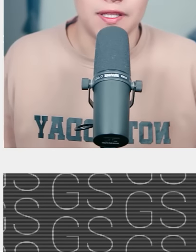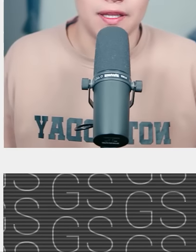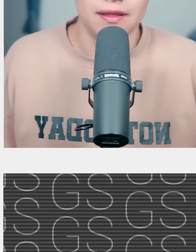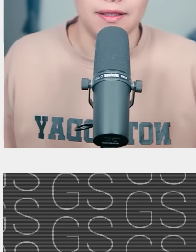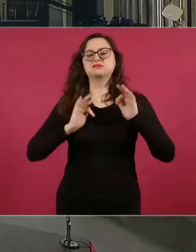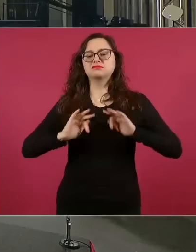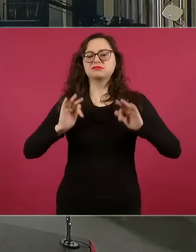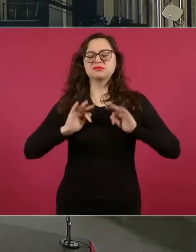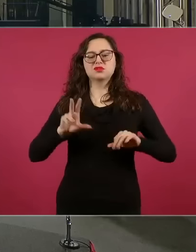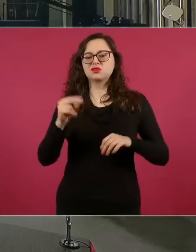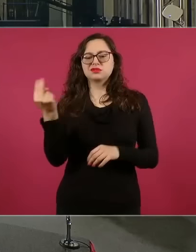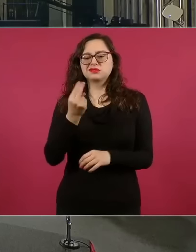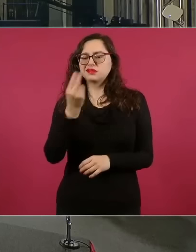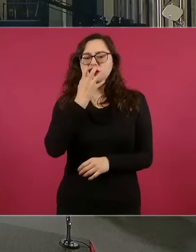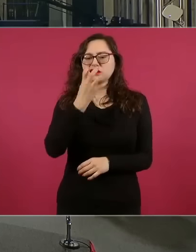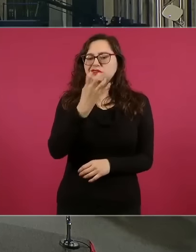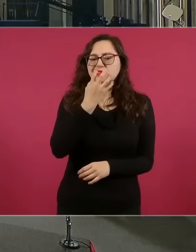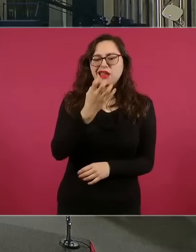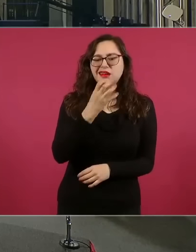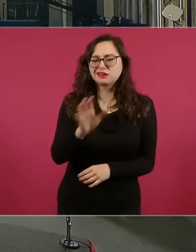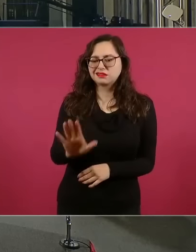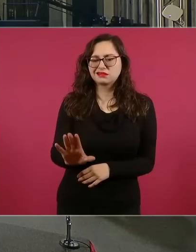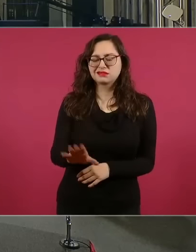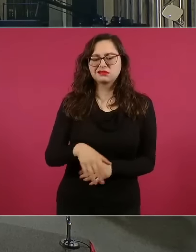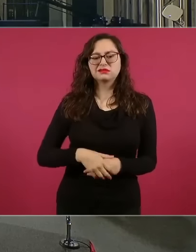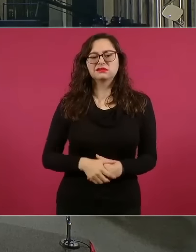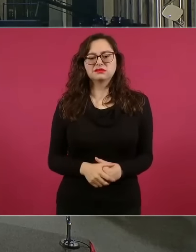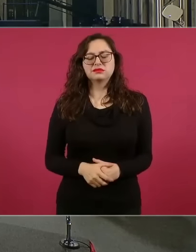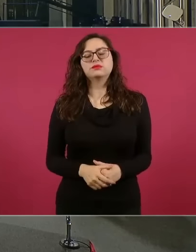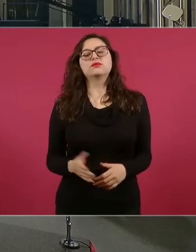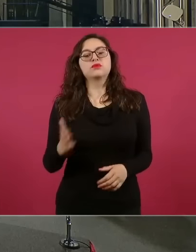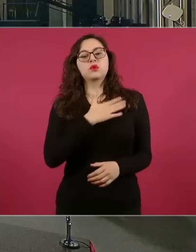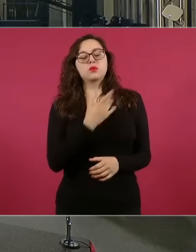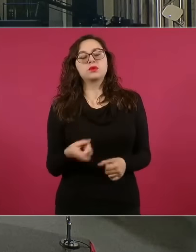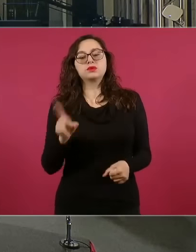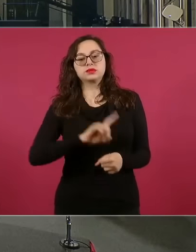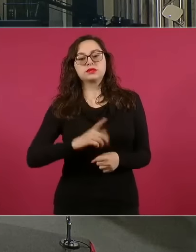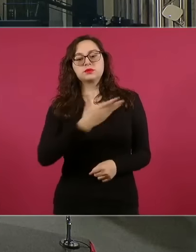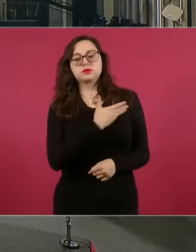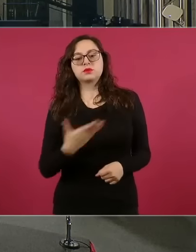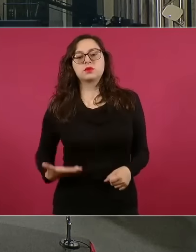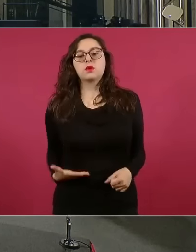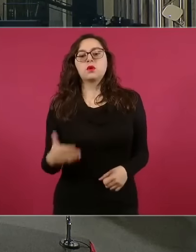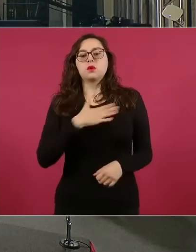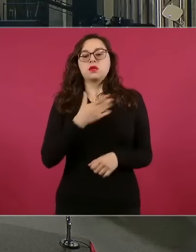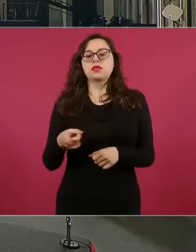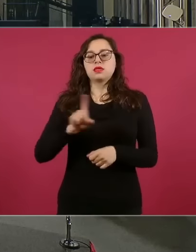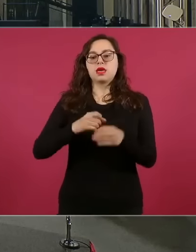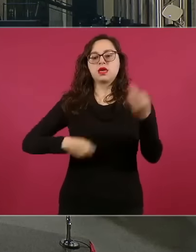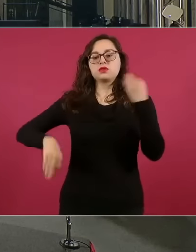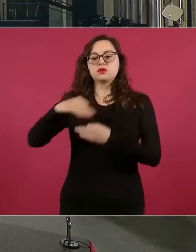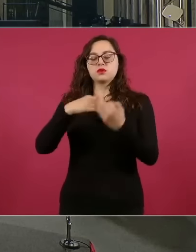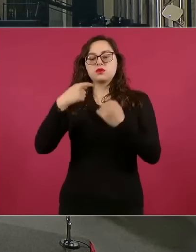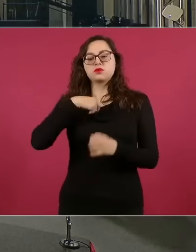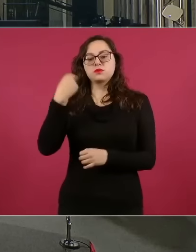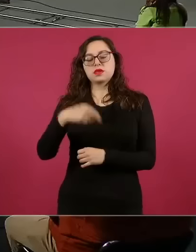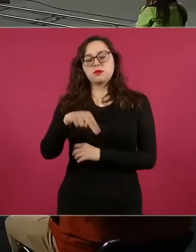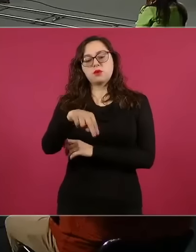yo a voz del presidente. Buenos días, presidente. Buenos días a todas y a todos. Nancy Flores de la revista Contralínea.